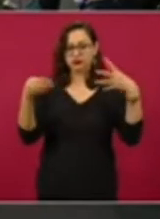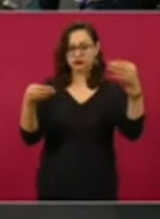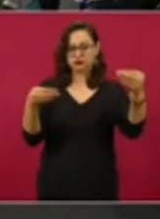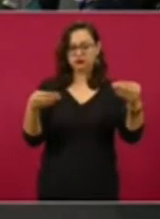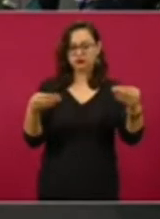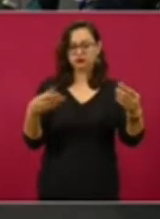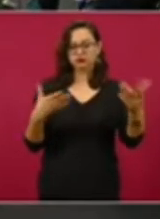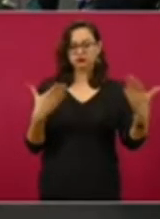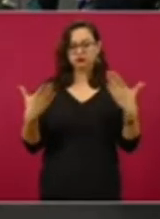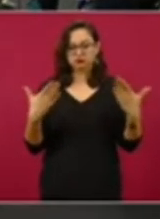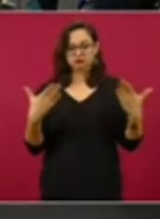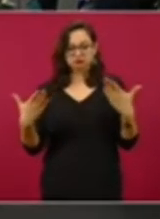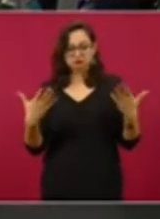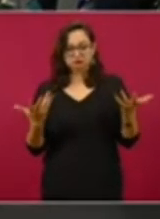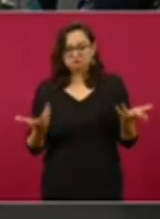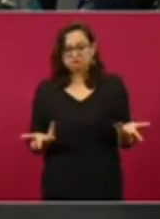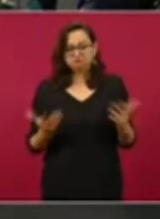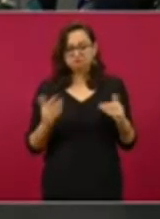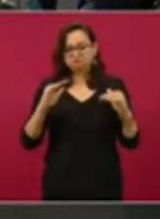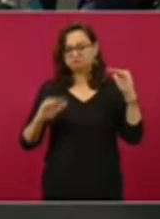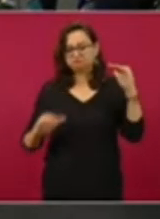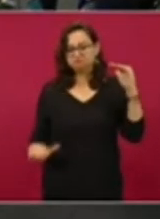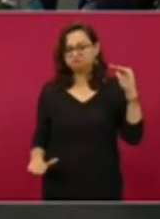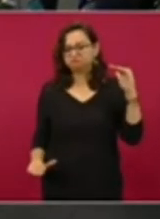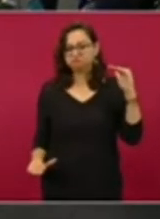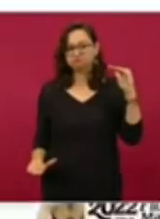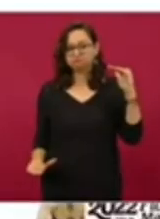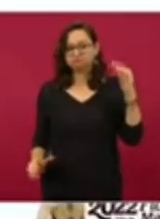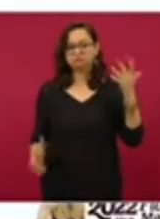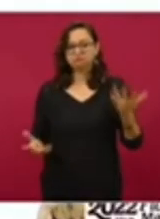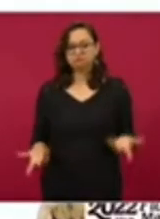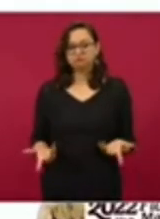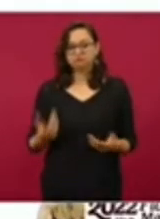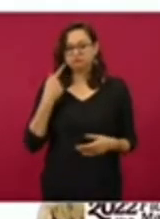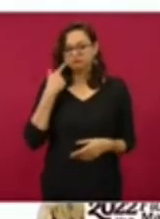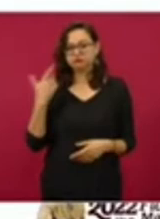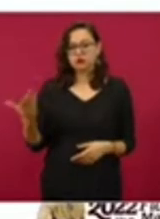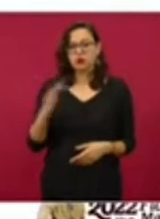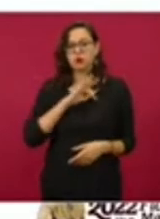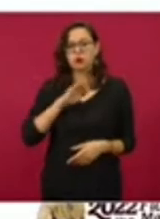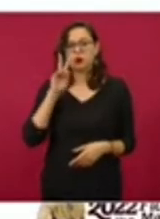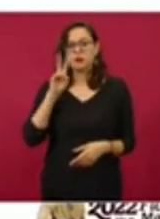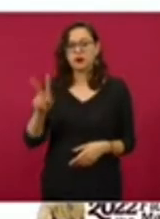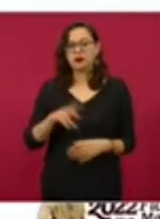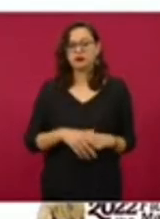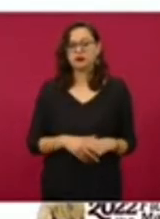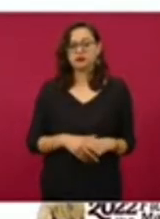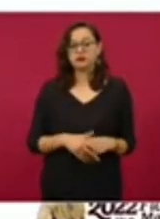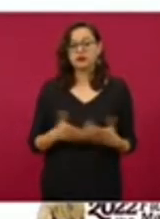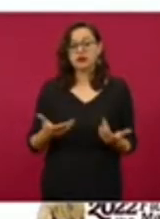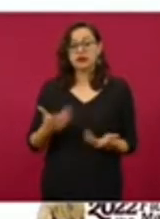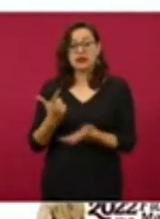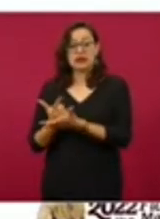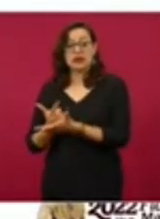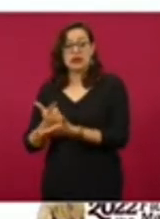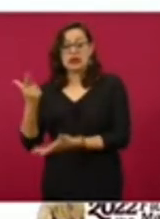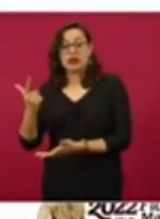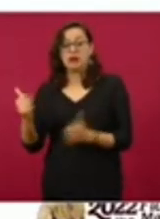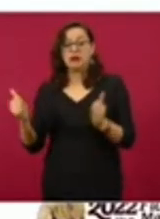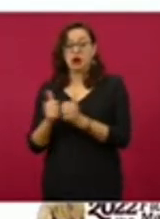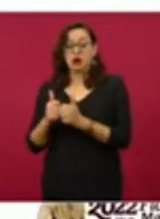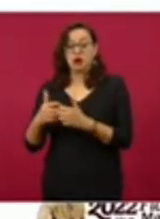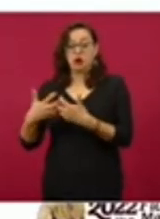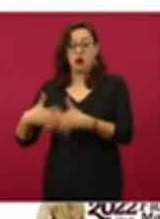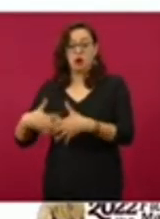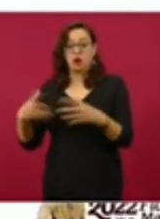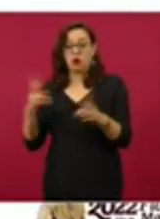ocupación de camas de terapia intensiva 12 por ciento. Y en el caso de